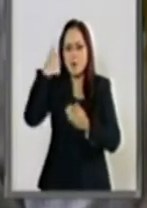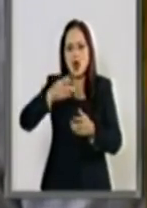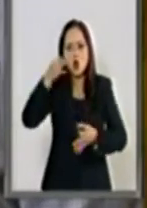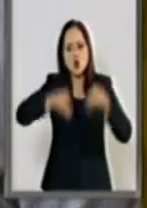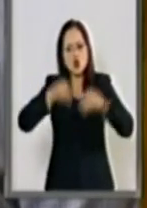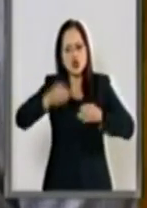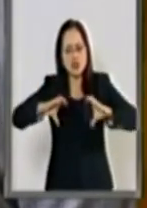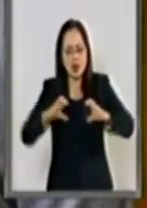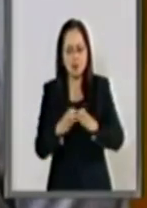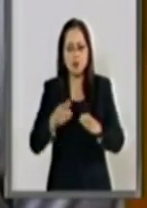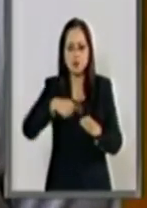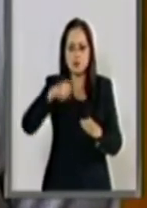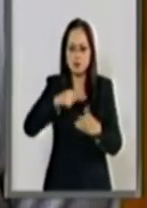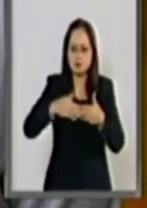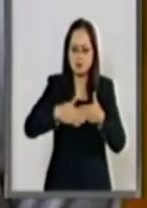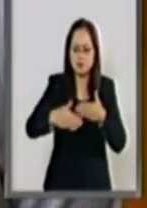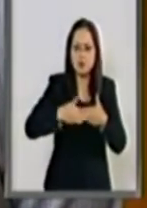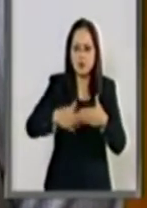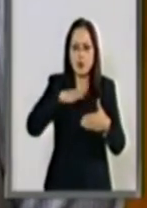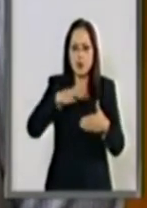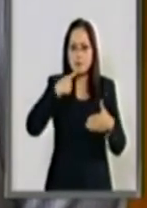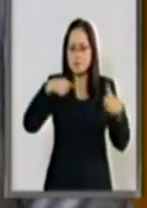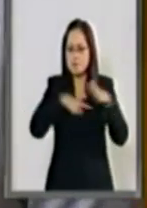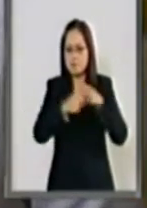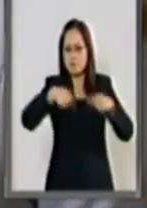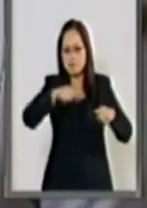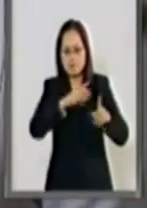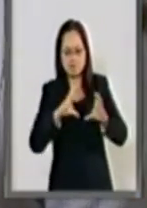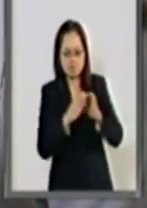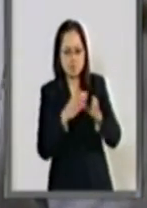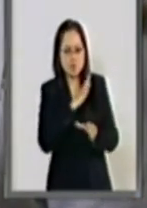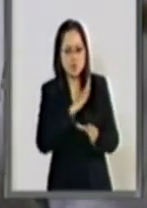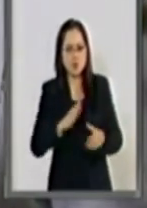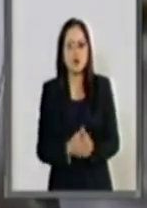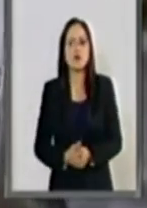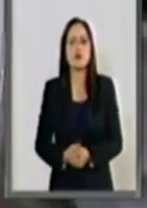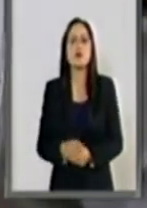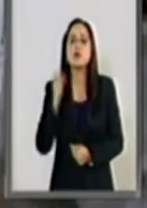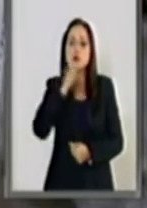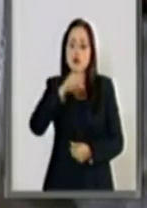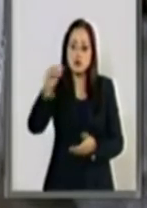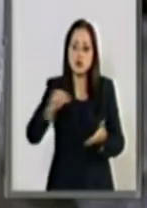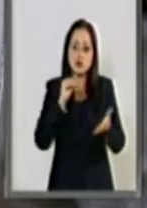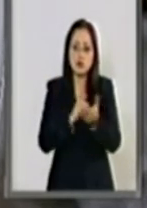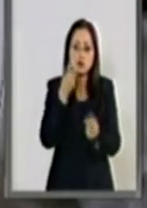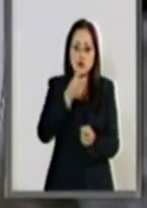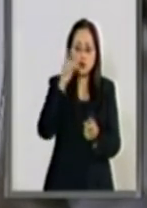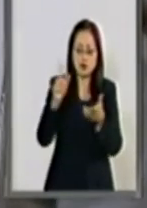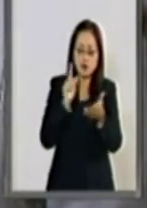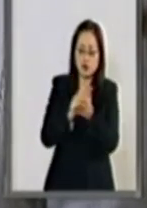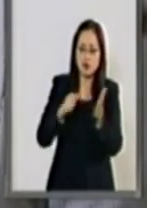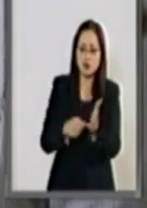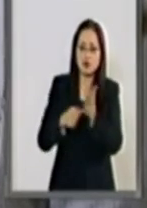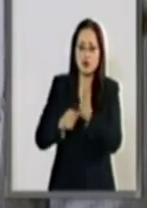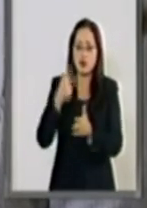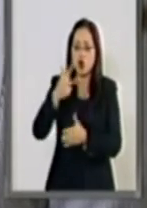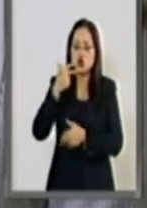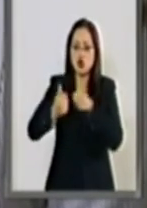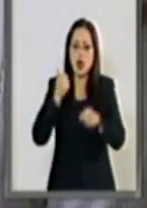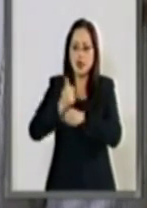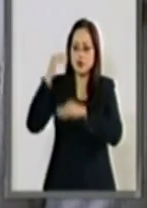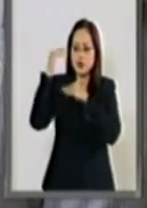de corte acusatorio adversarial. Se estableció en esa reforma un plazo de ocho años